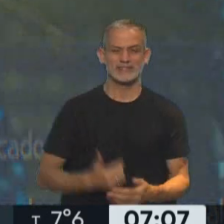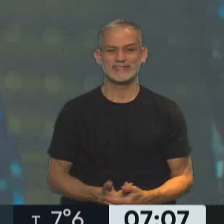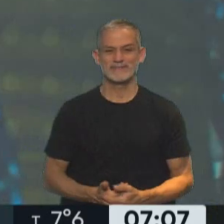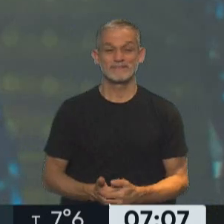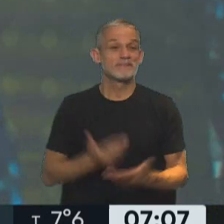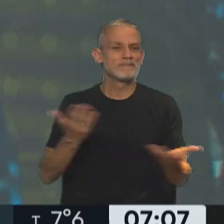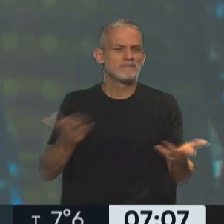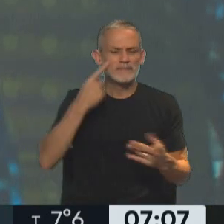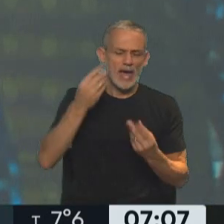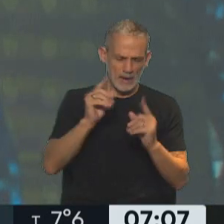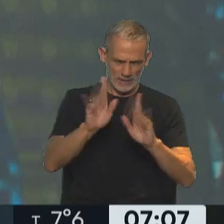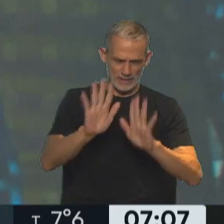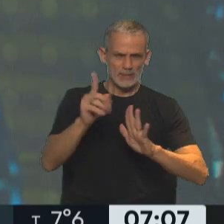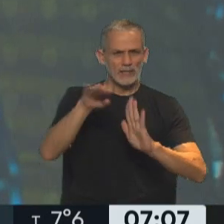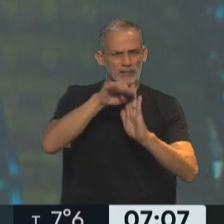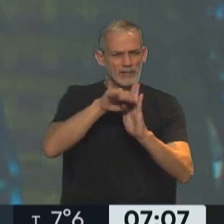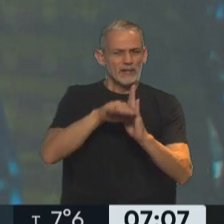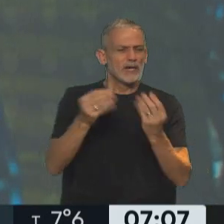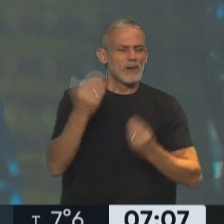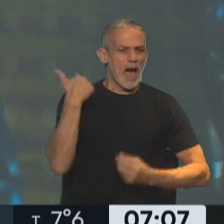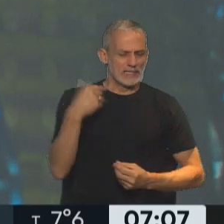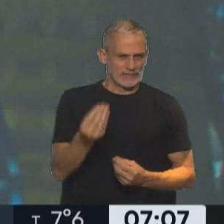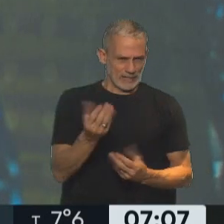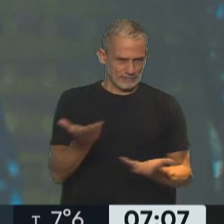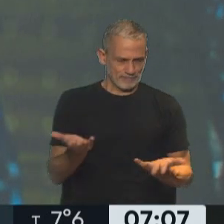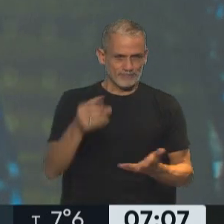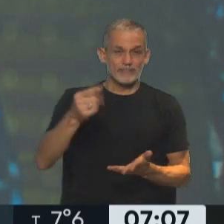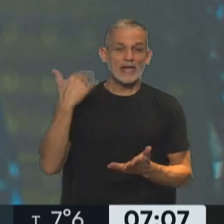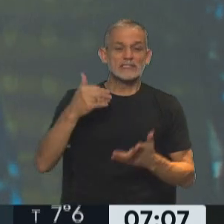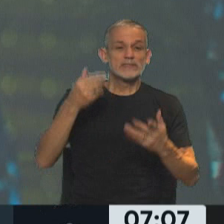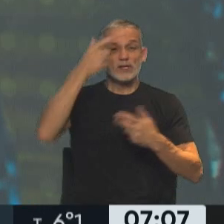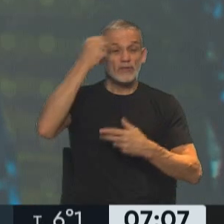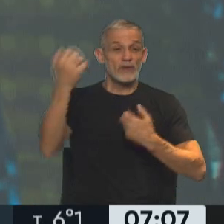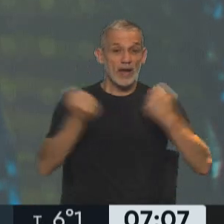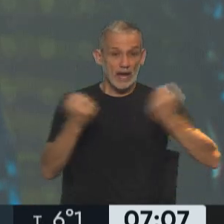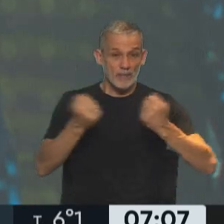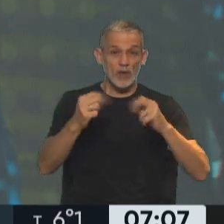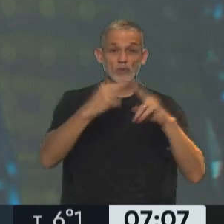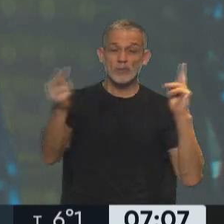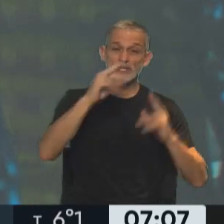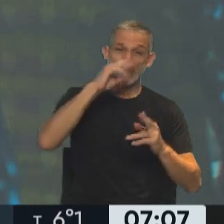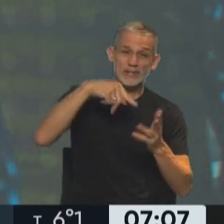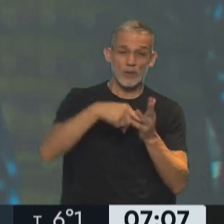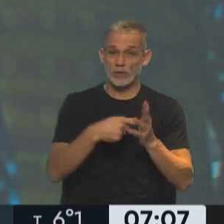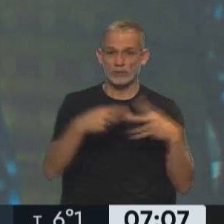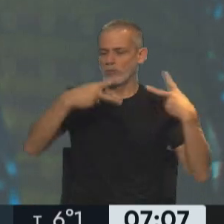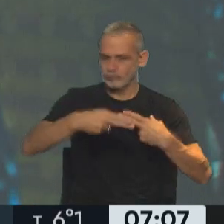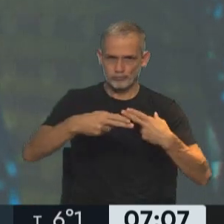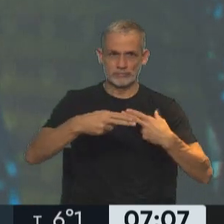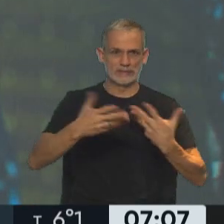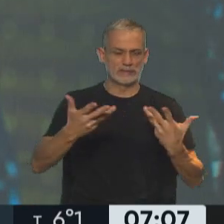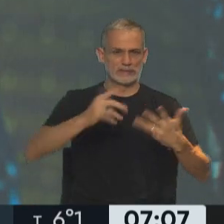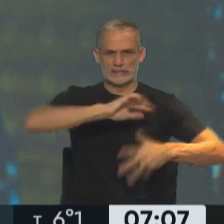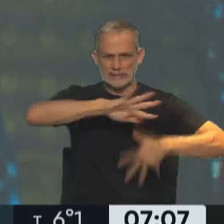A ver, vamos a repasar rápidamente lo que sucedió en jornada de ayer cuando los transportistas bloquearon la autopista de Buenos Aires-La Plata generando un caos